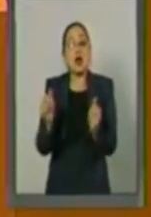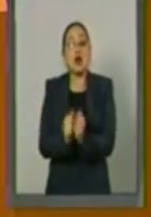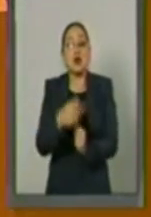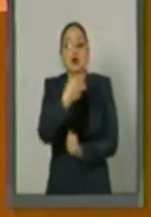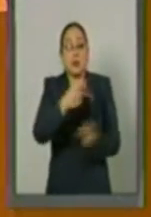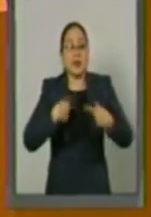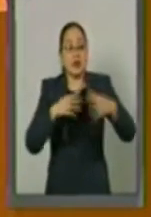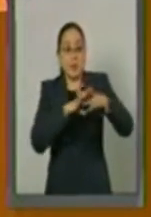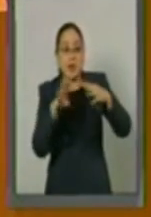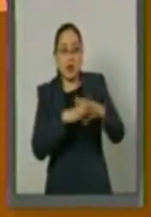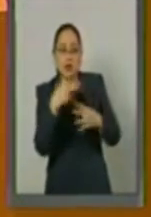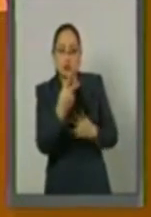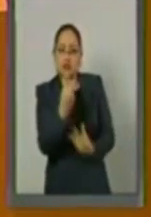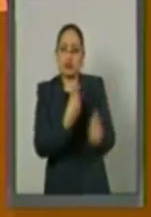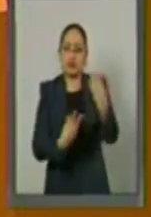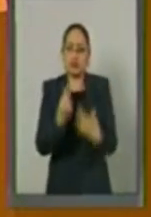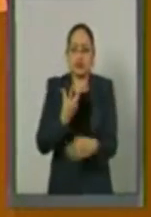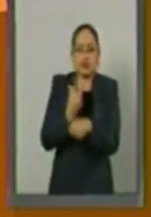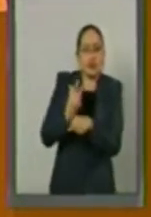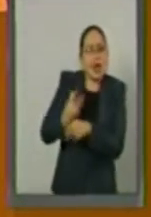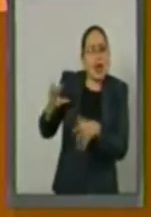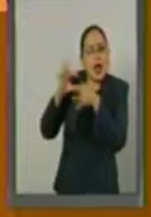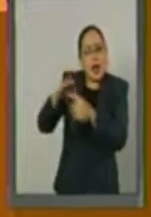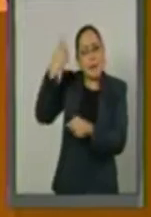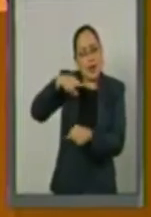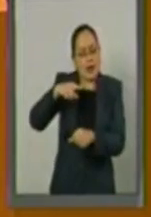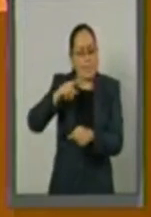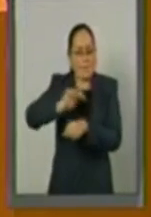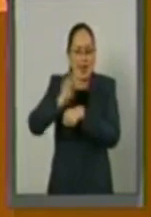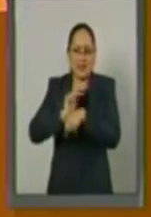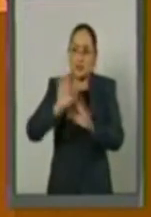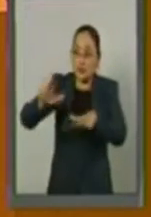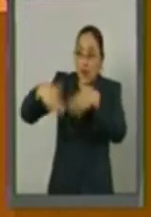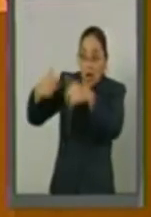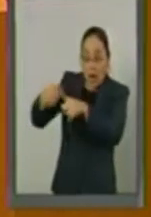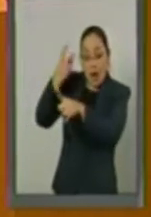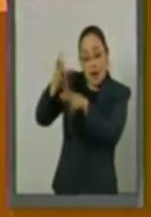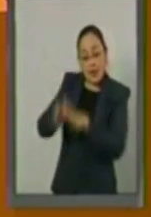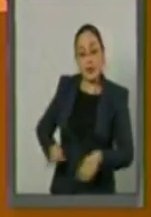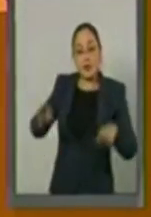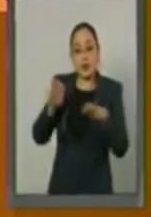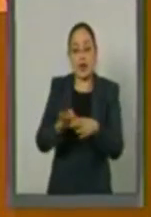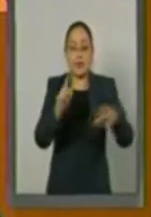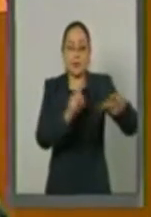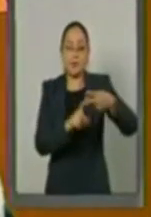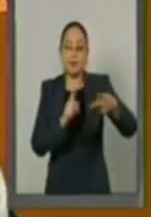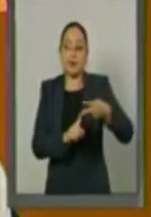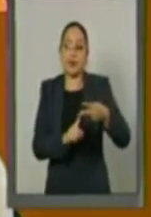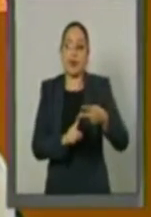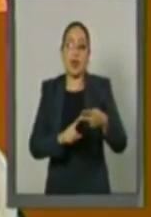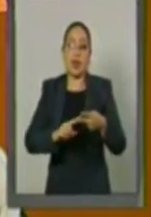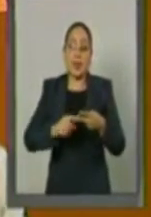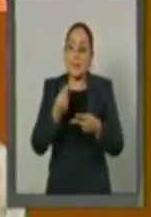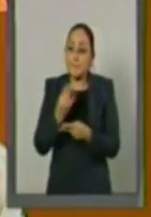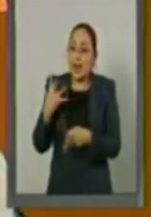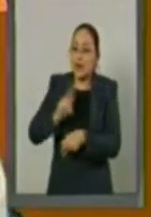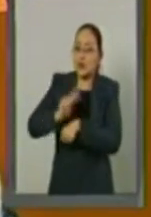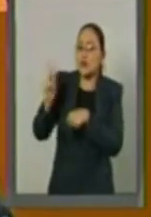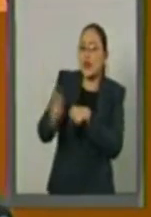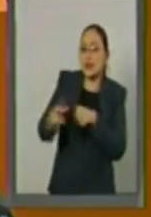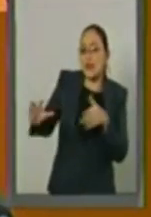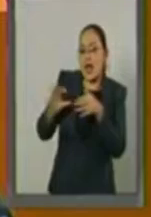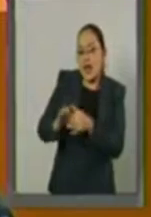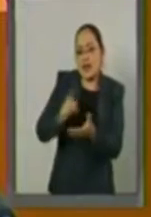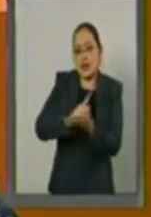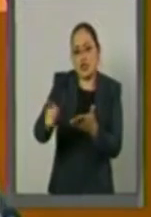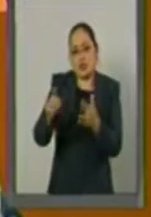migrantes y refugiadas a los países de destino. Segundo, compromete a los Estados a proteger los derechos de